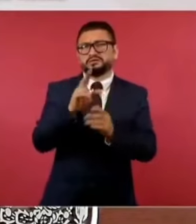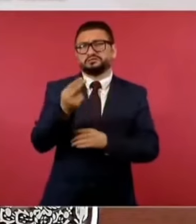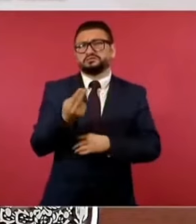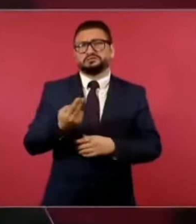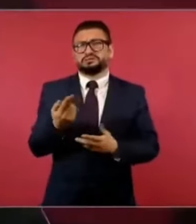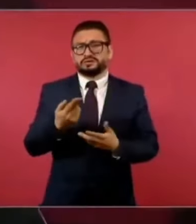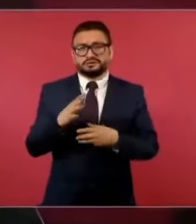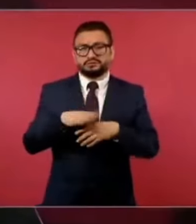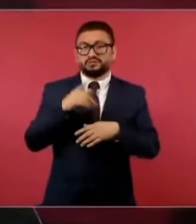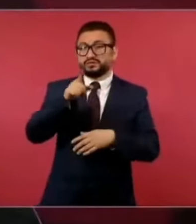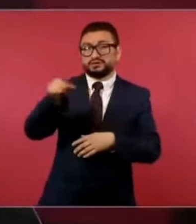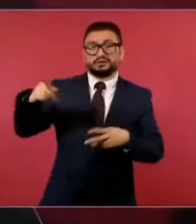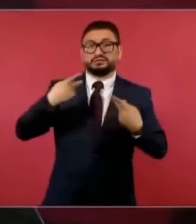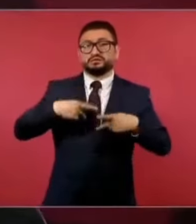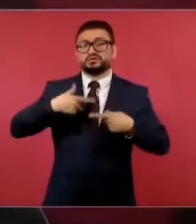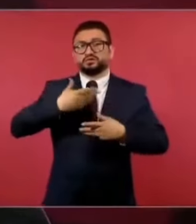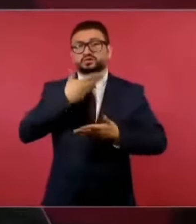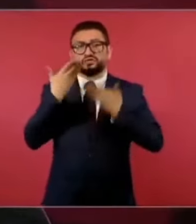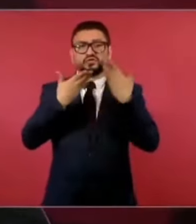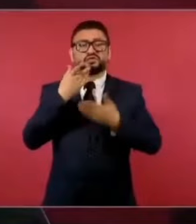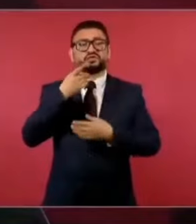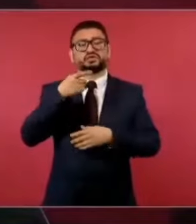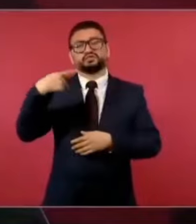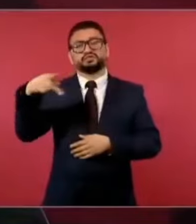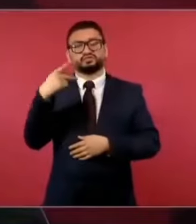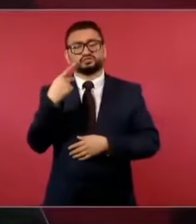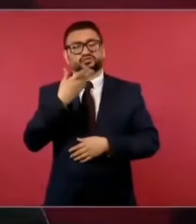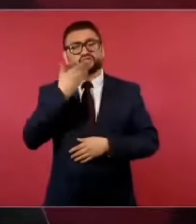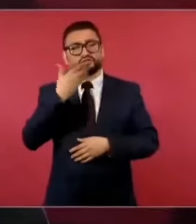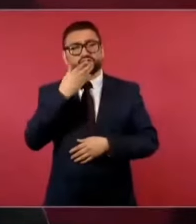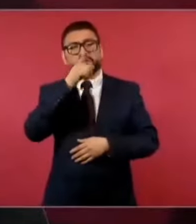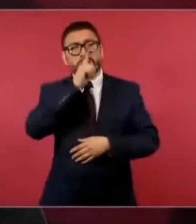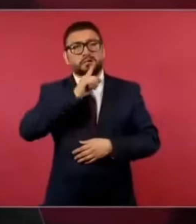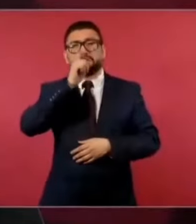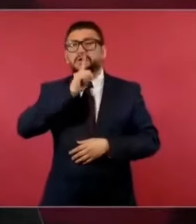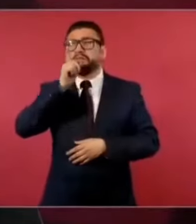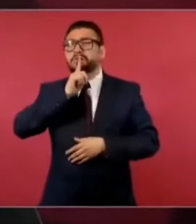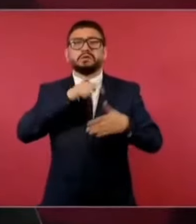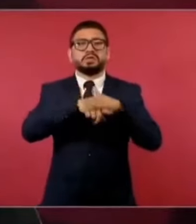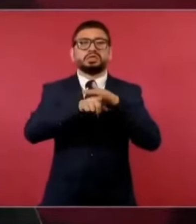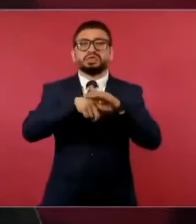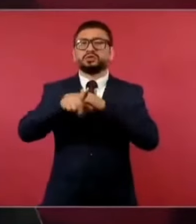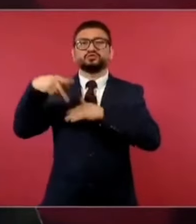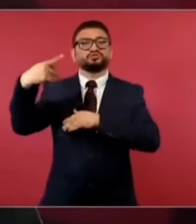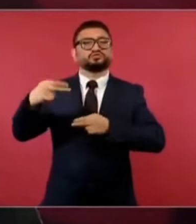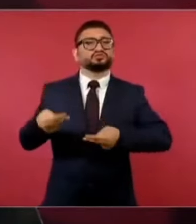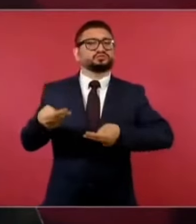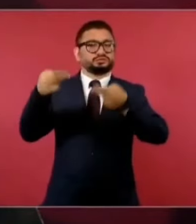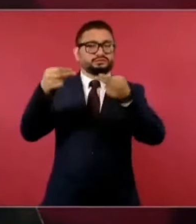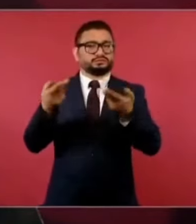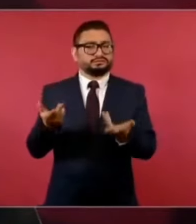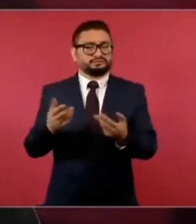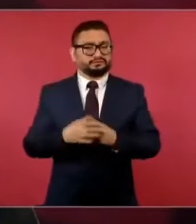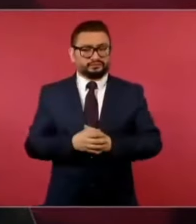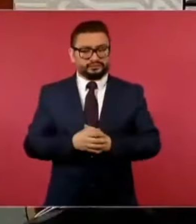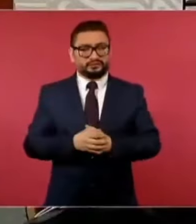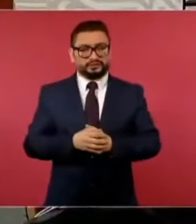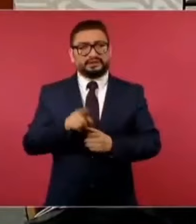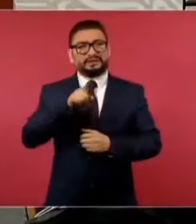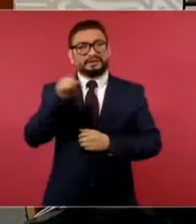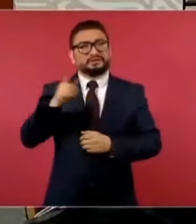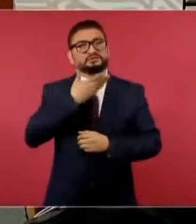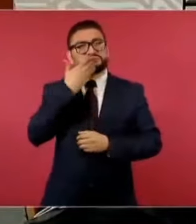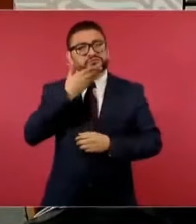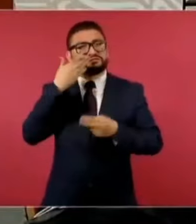personas que se dedican a la calumnia y hacen de ella un negocio. Hacen de ella